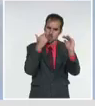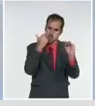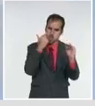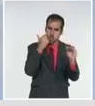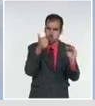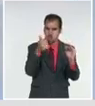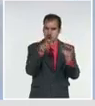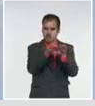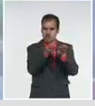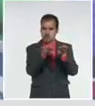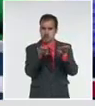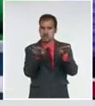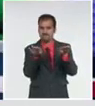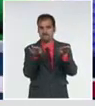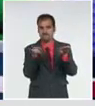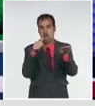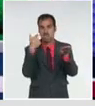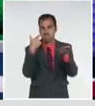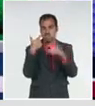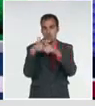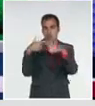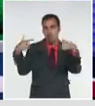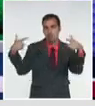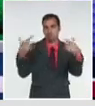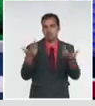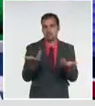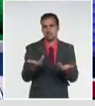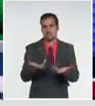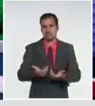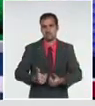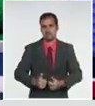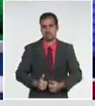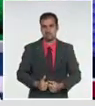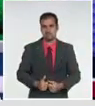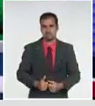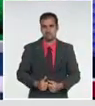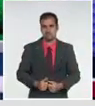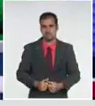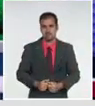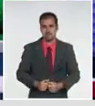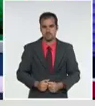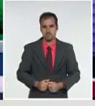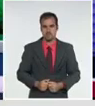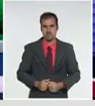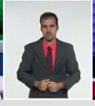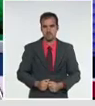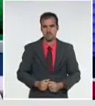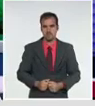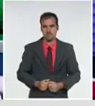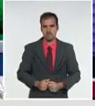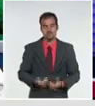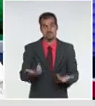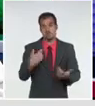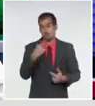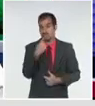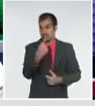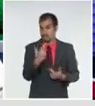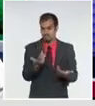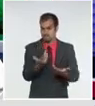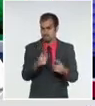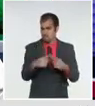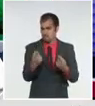realmente, yo lo digo porque el número de activos de un país, de un territorio,